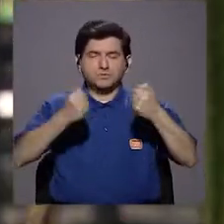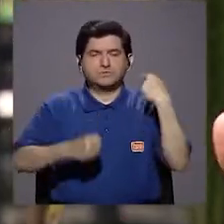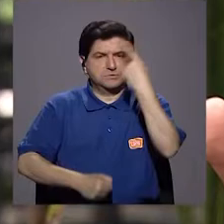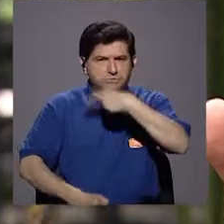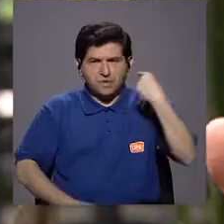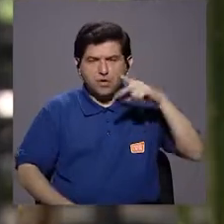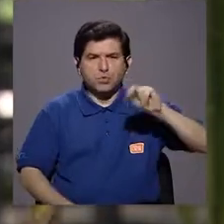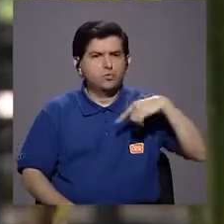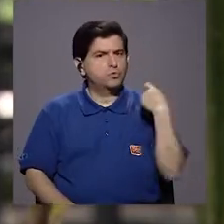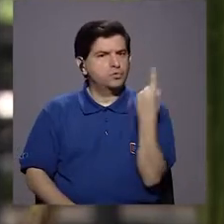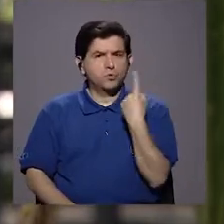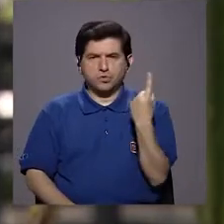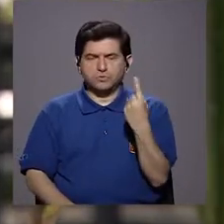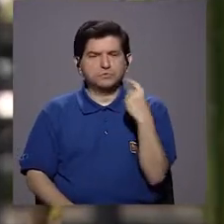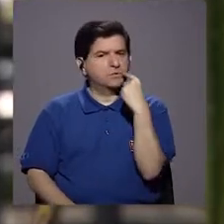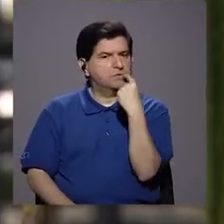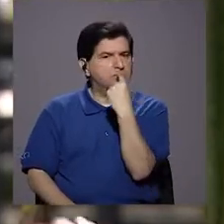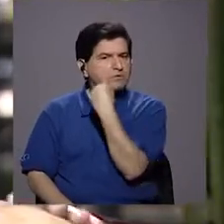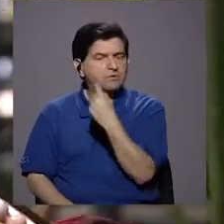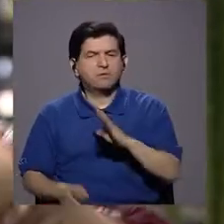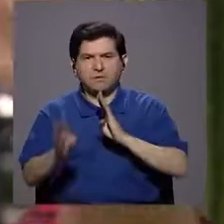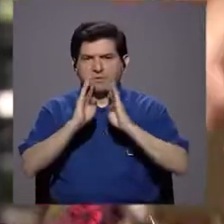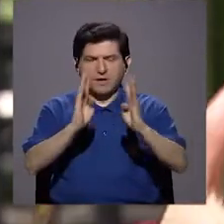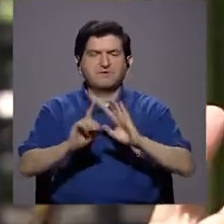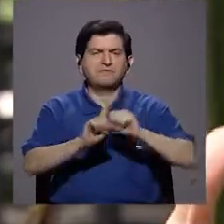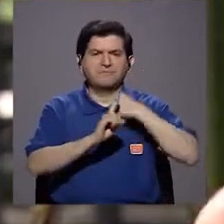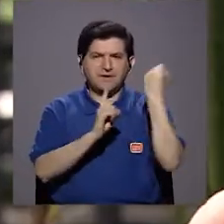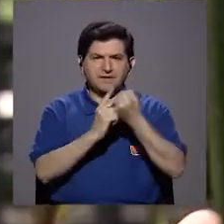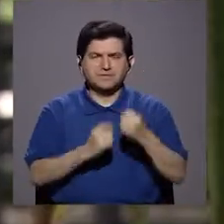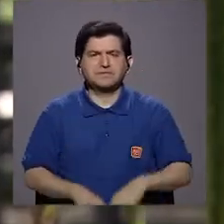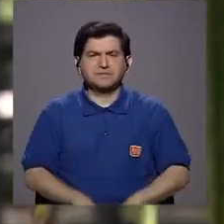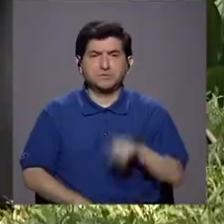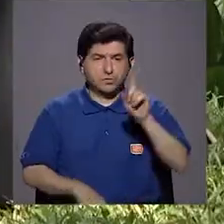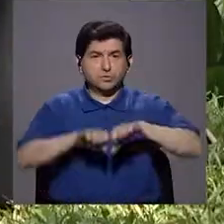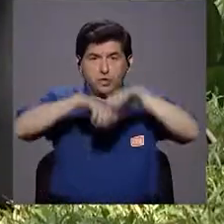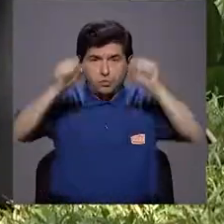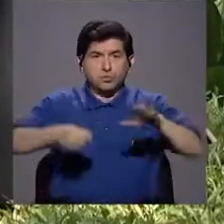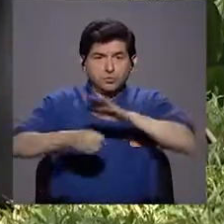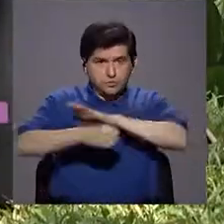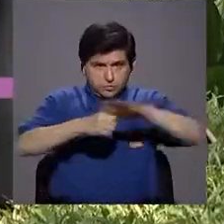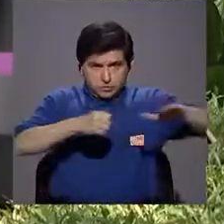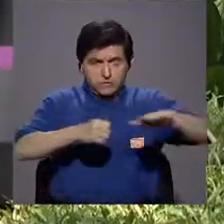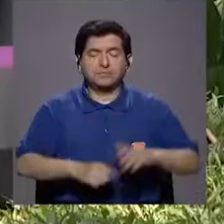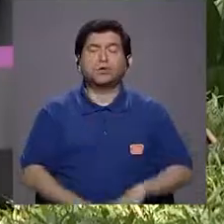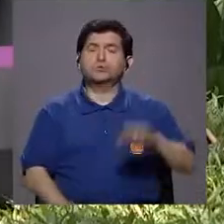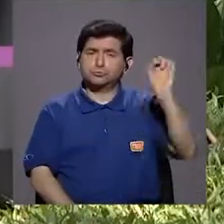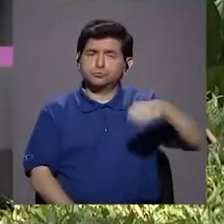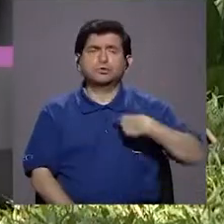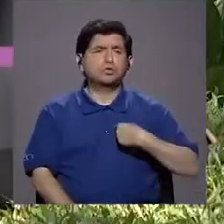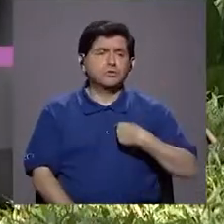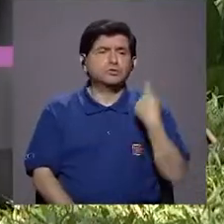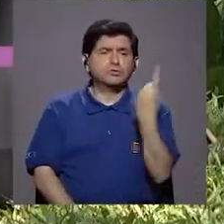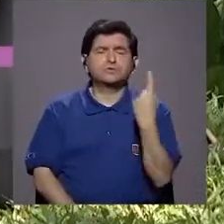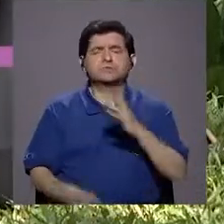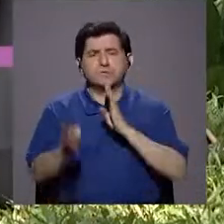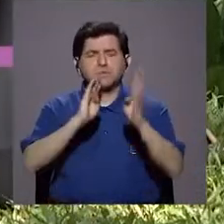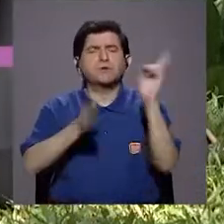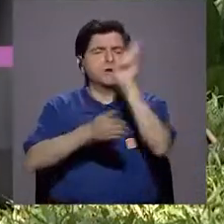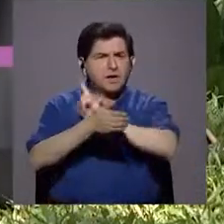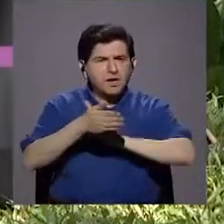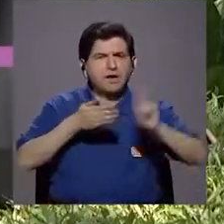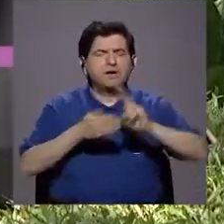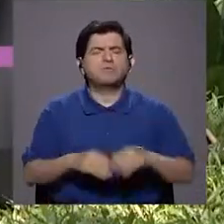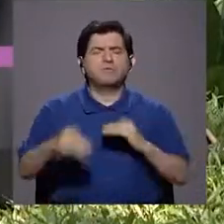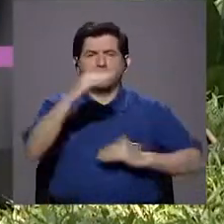bucodental, no es solo los dientes. Estamos hablando de una cuestión sistémica. Sí, claro. O sea, yo siempre comentamos en la